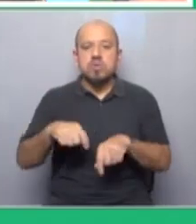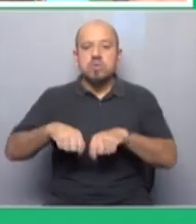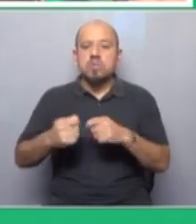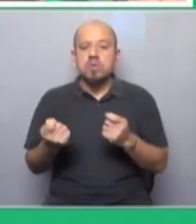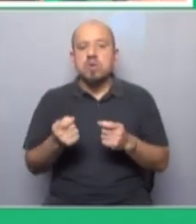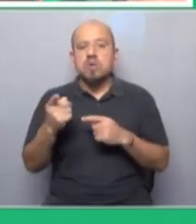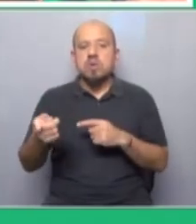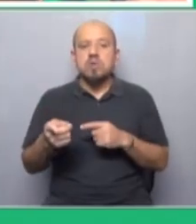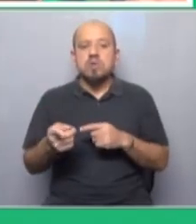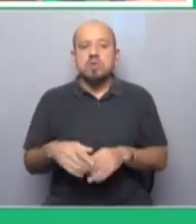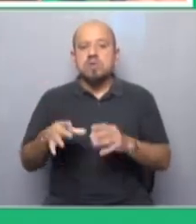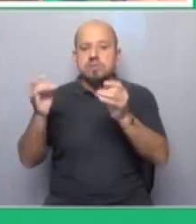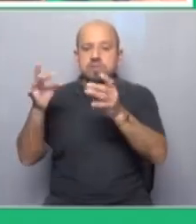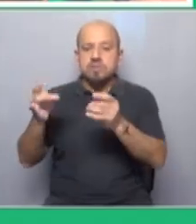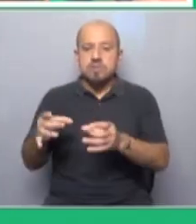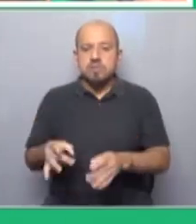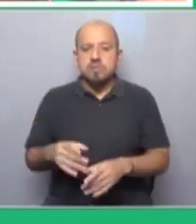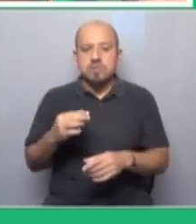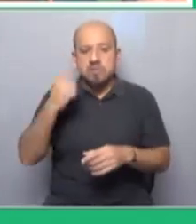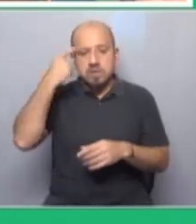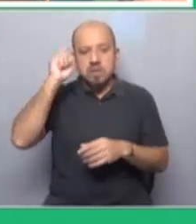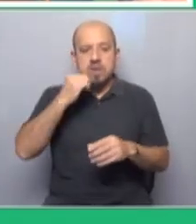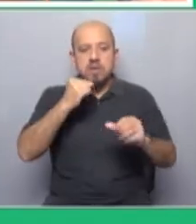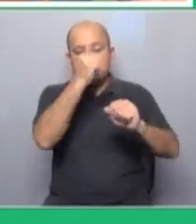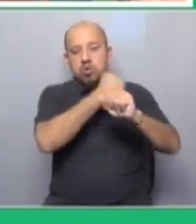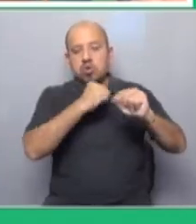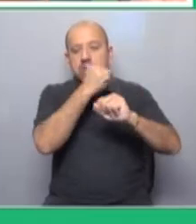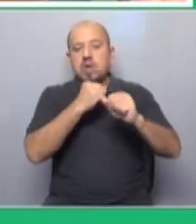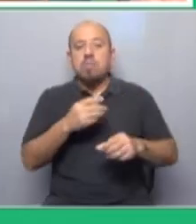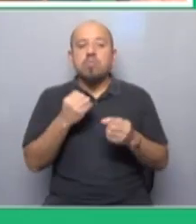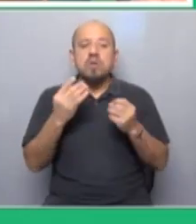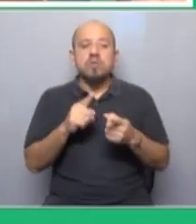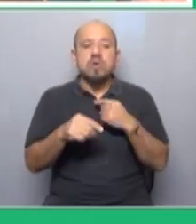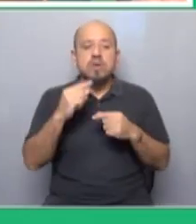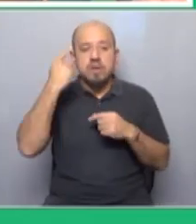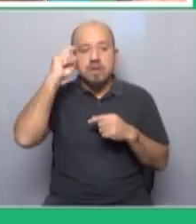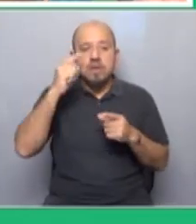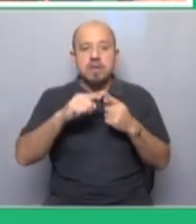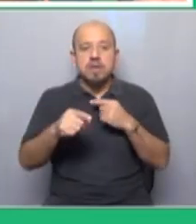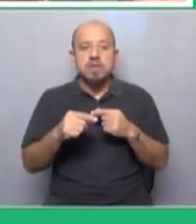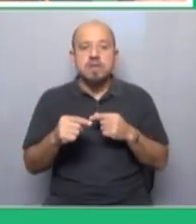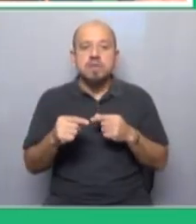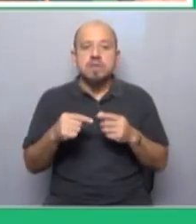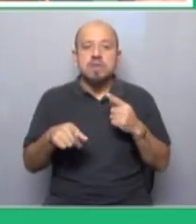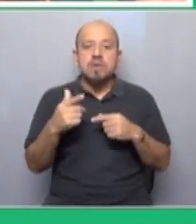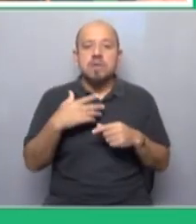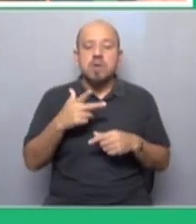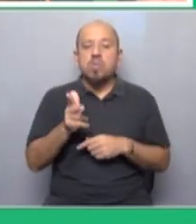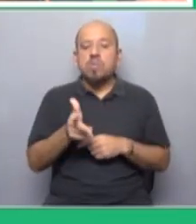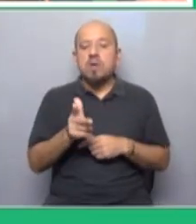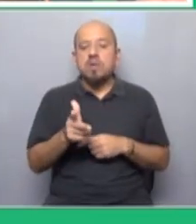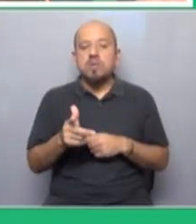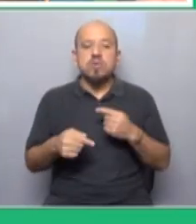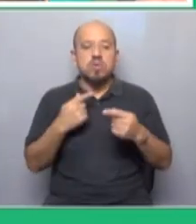aquella época fue destruir la innovación tecnológica y eso tenía que ver con la idea de que la tecnología iba a sustituir a los humanos y